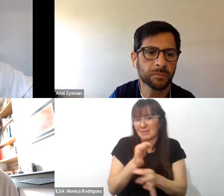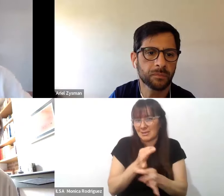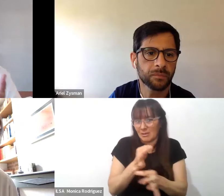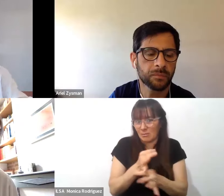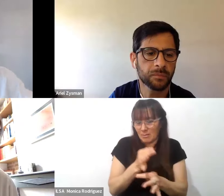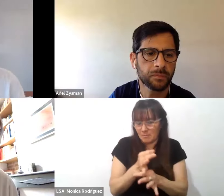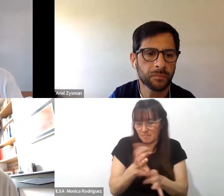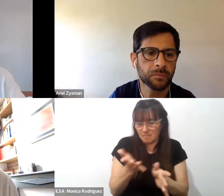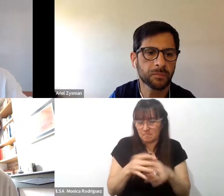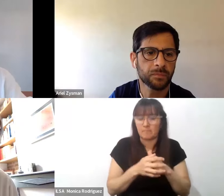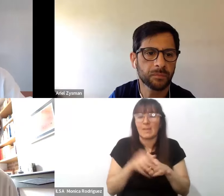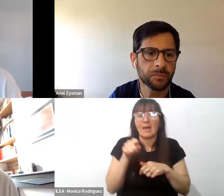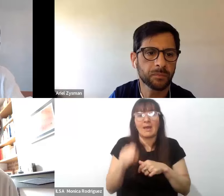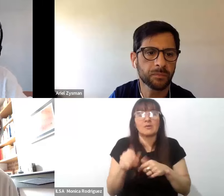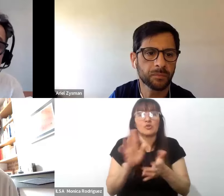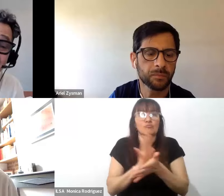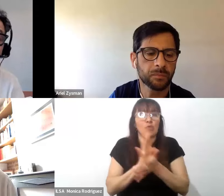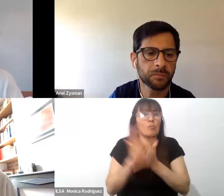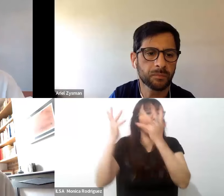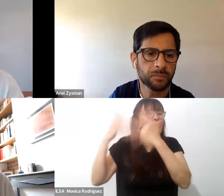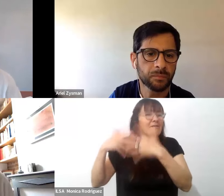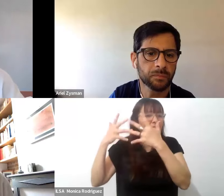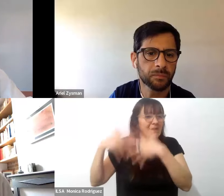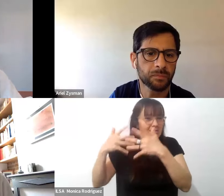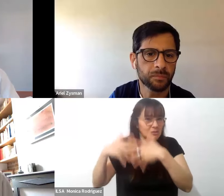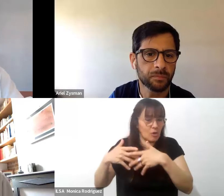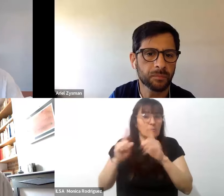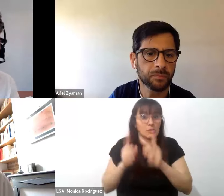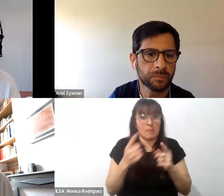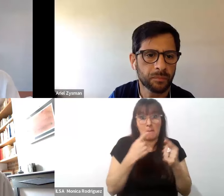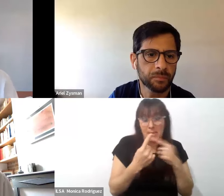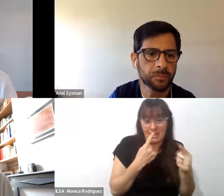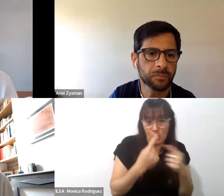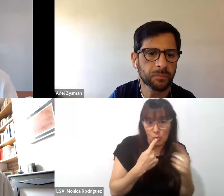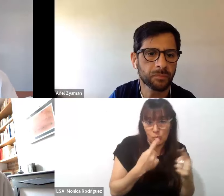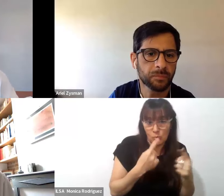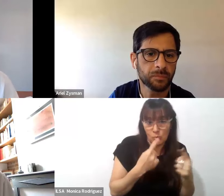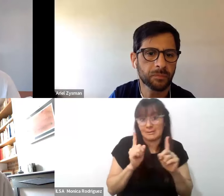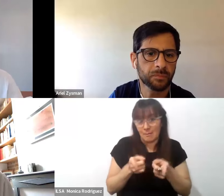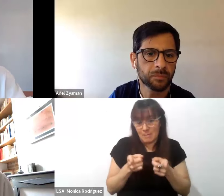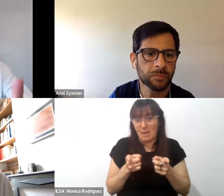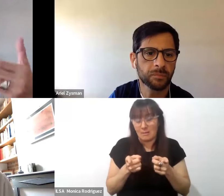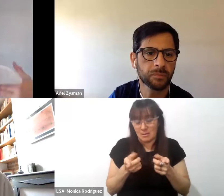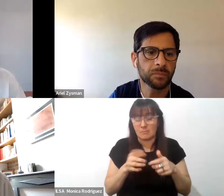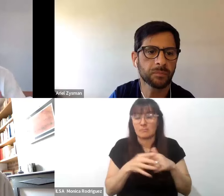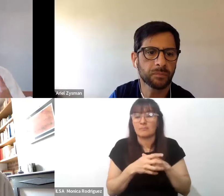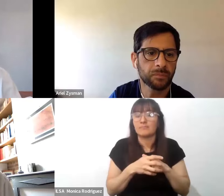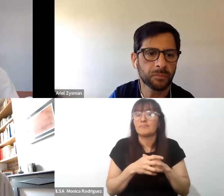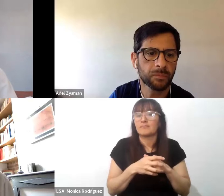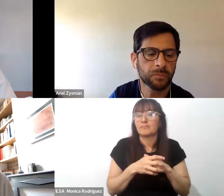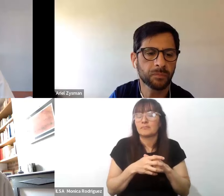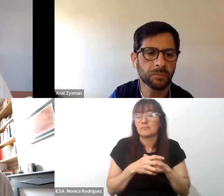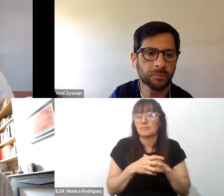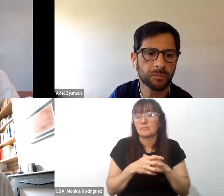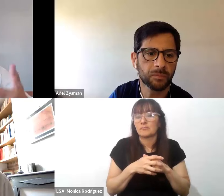ejercicio autoreflexivo pero también indagativo mediado por criterios metodológicos construidos en el